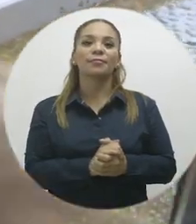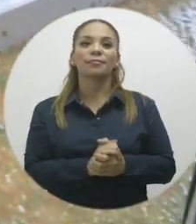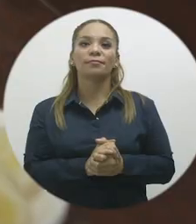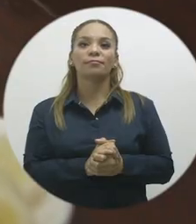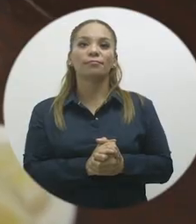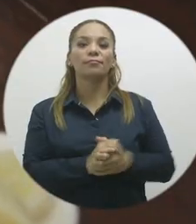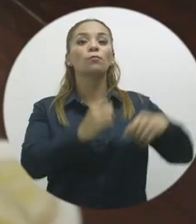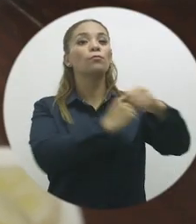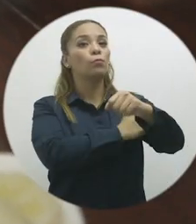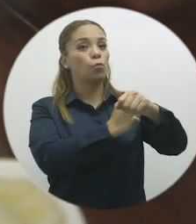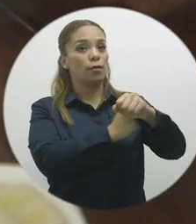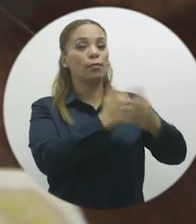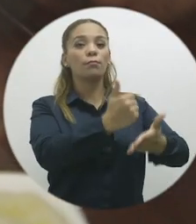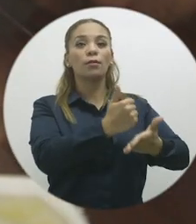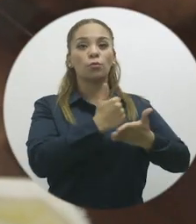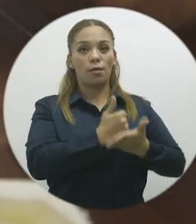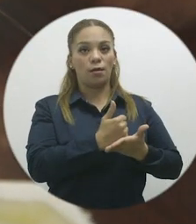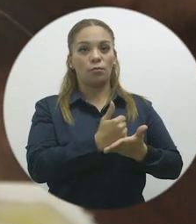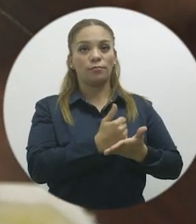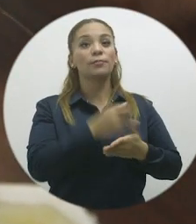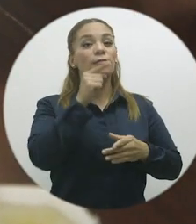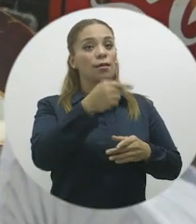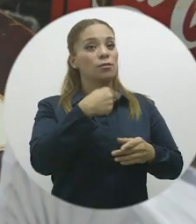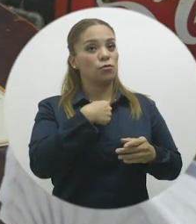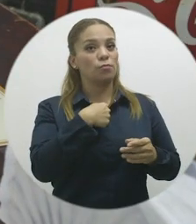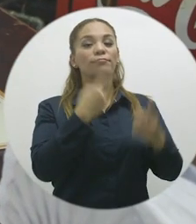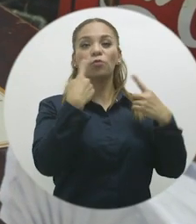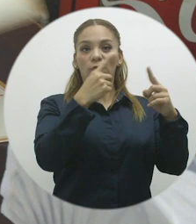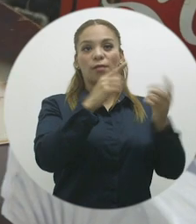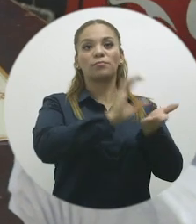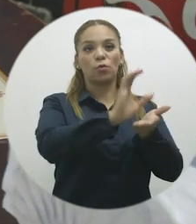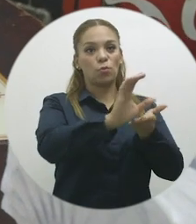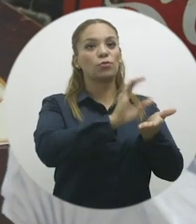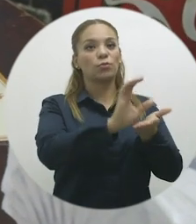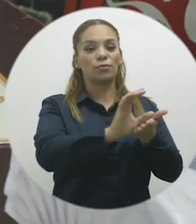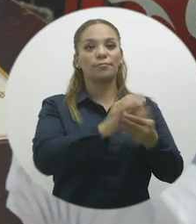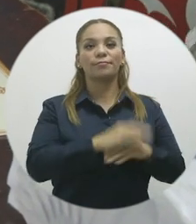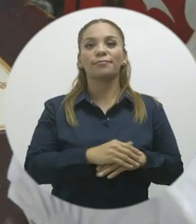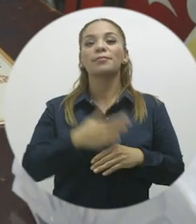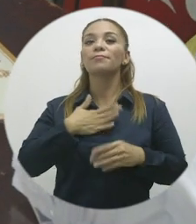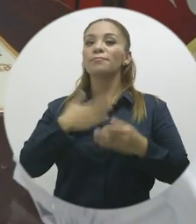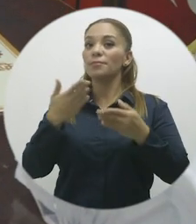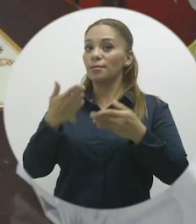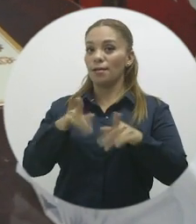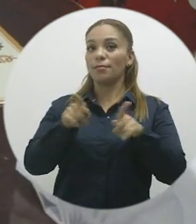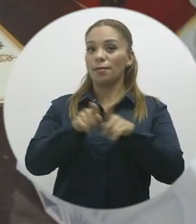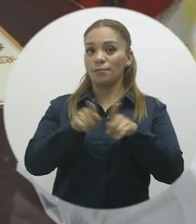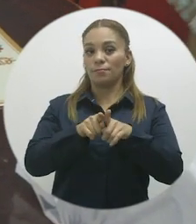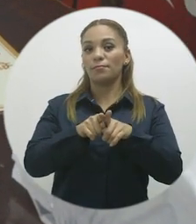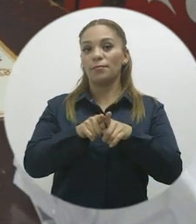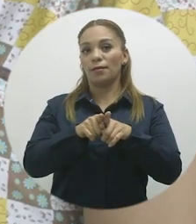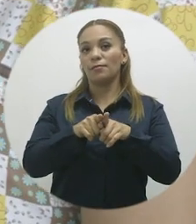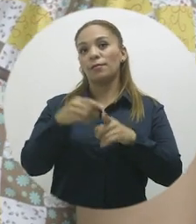con cuente me ayudaron de ahí vengo con todos esos cursos mi hija